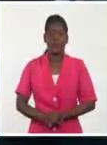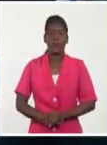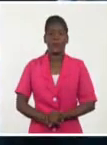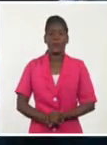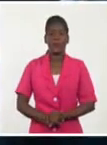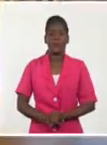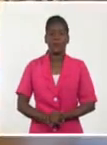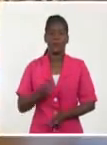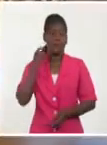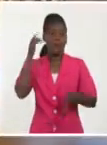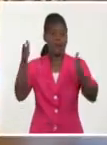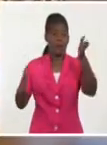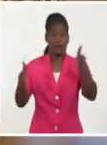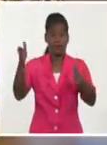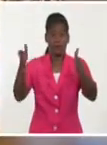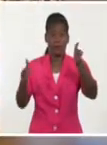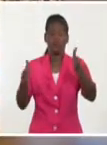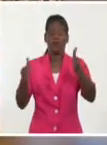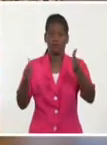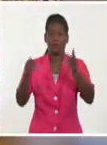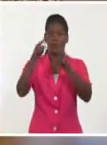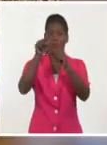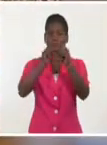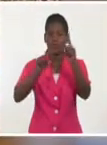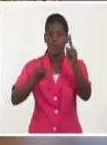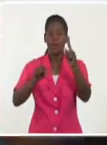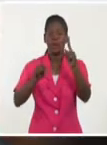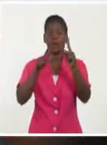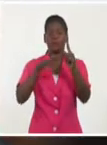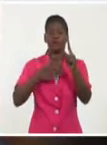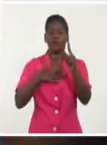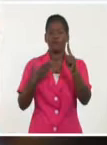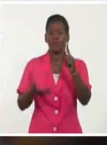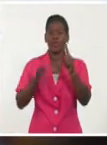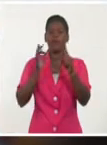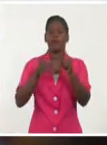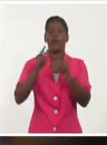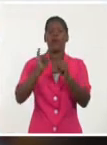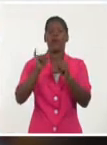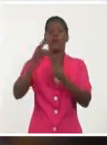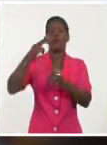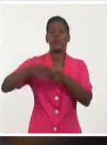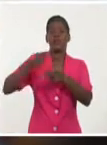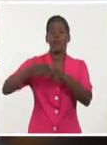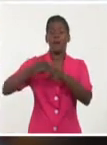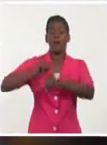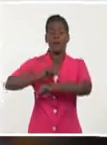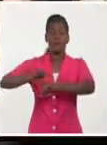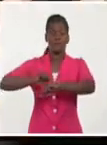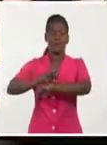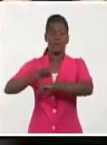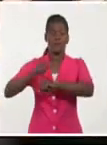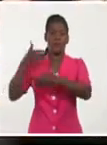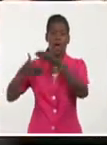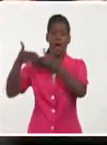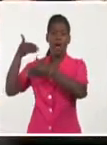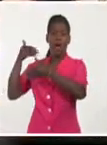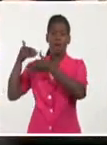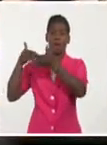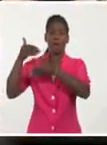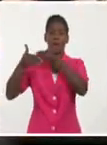Este año el tema propuesto es tiempos, destiempos y contratiempos en la historia y la cultura de las mujeres